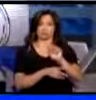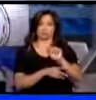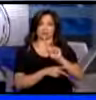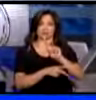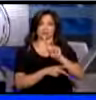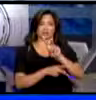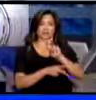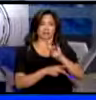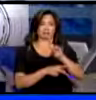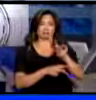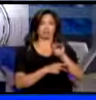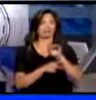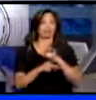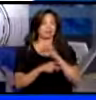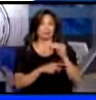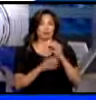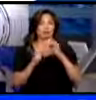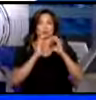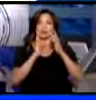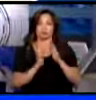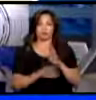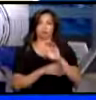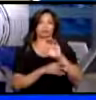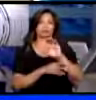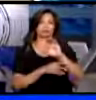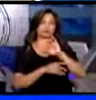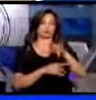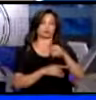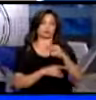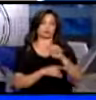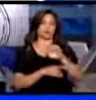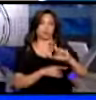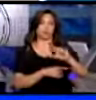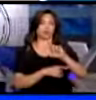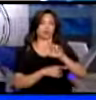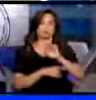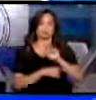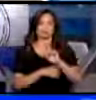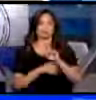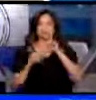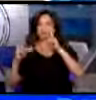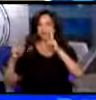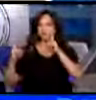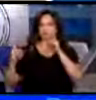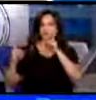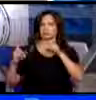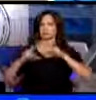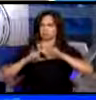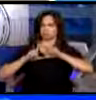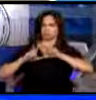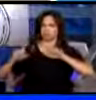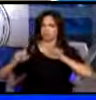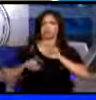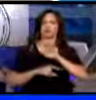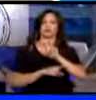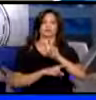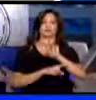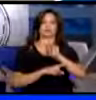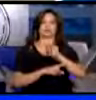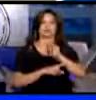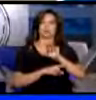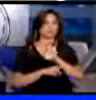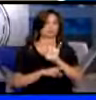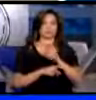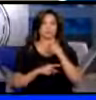comunicador Joel López. Desde ayer circula en las redes sociales una fotografía del carnet del cabo Víctor Alfonso Solís